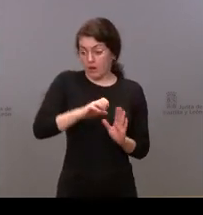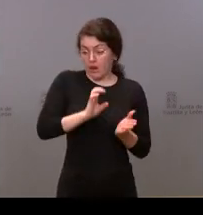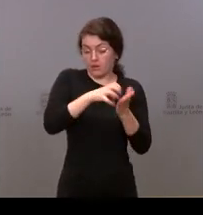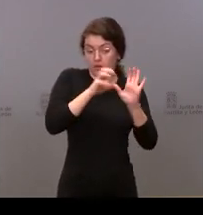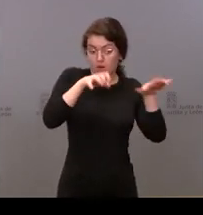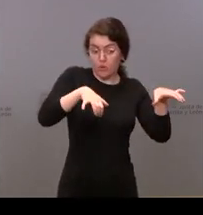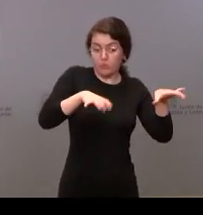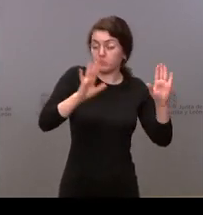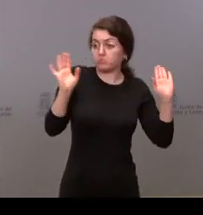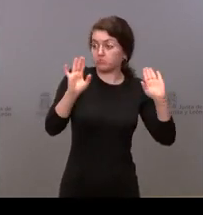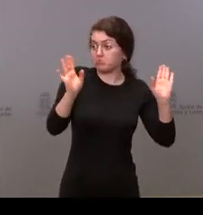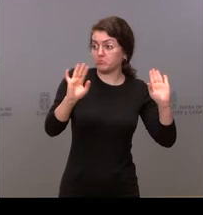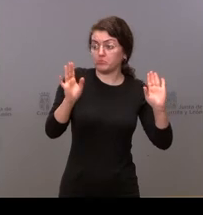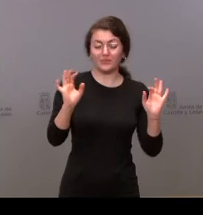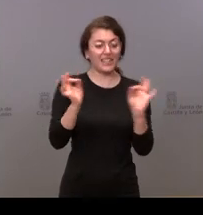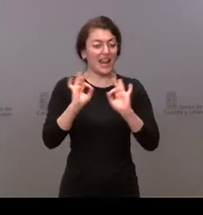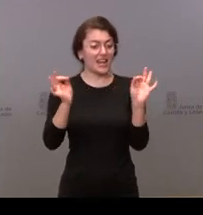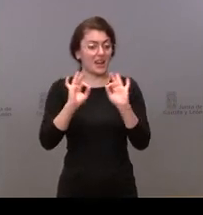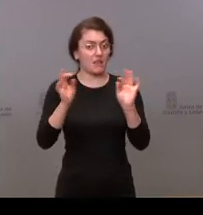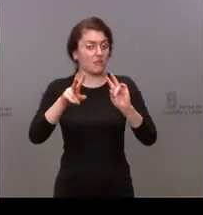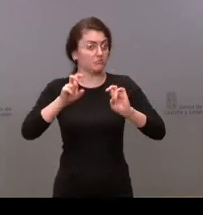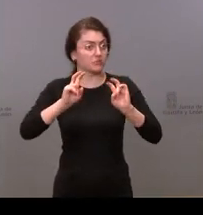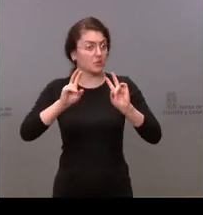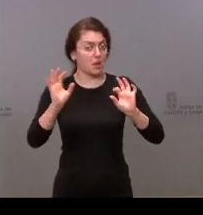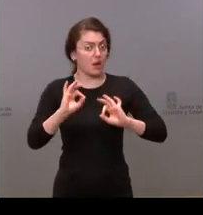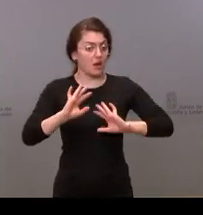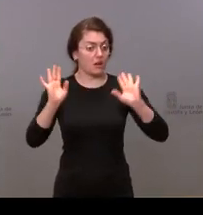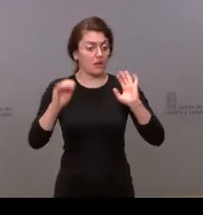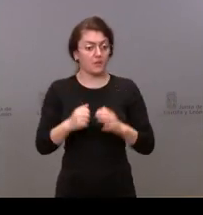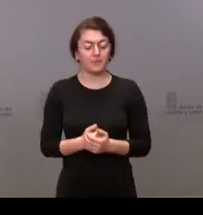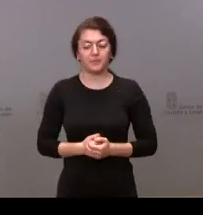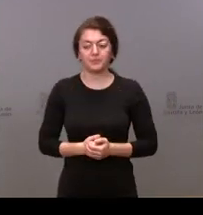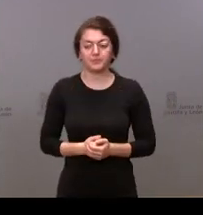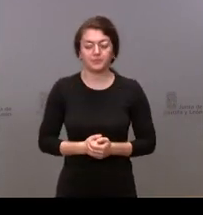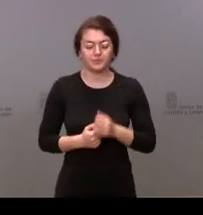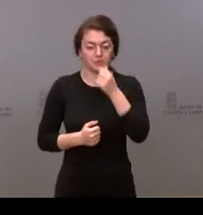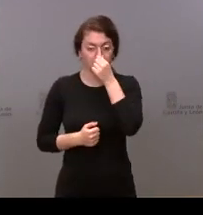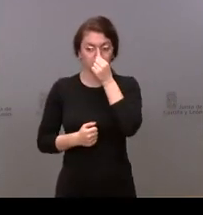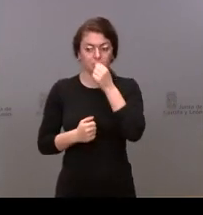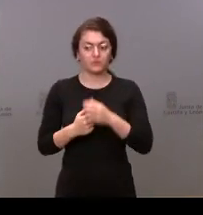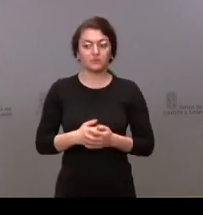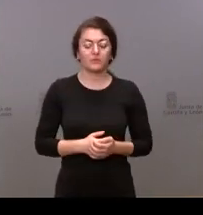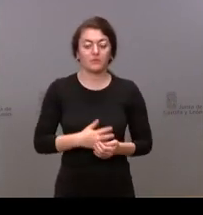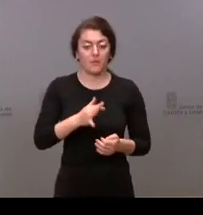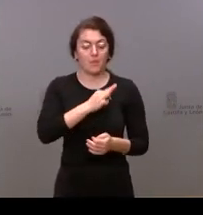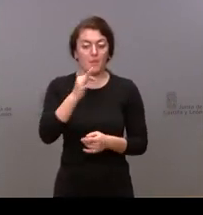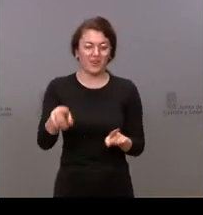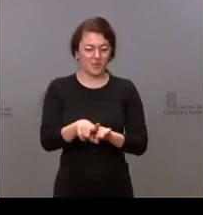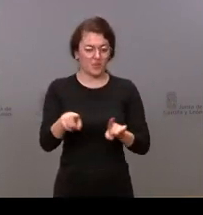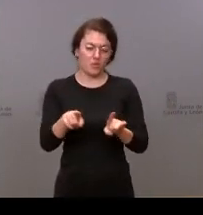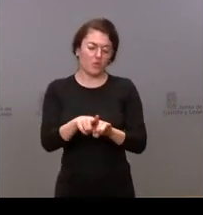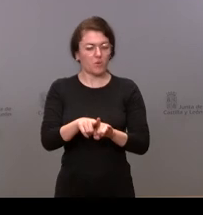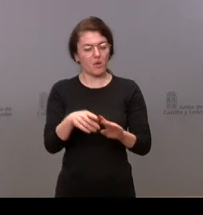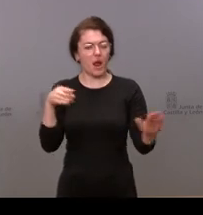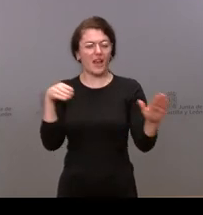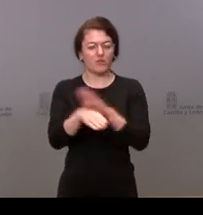de ninguna iniciativa de estas características y también de paso porque están prácticamente bloqueados en el acceso los